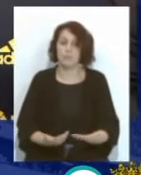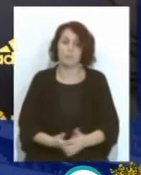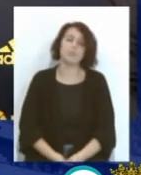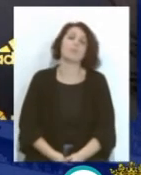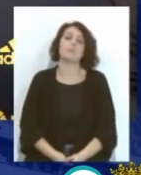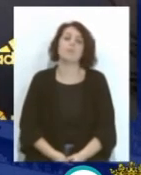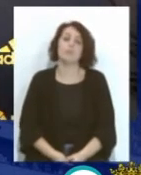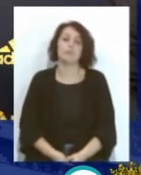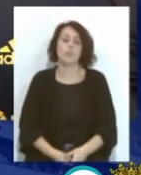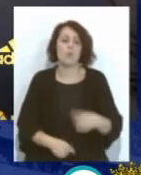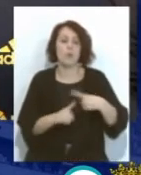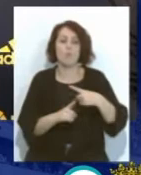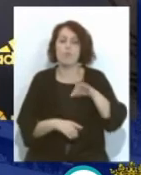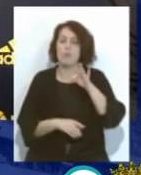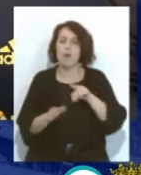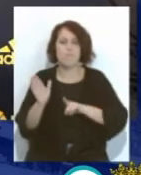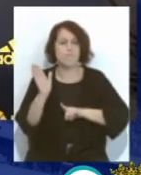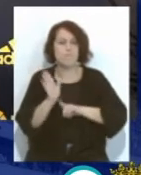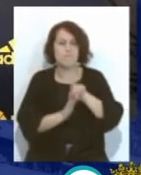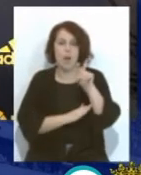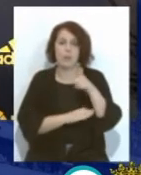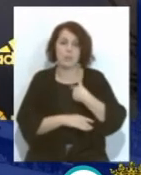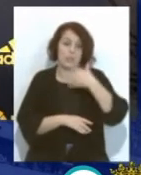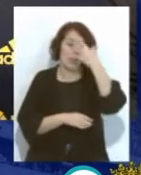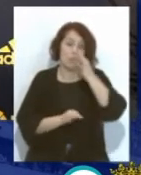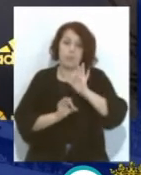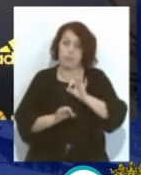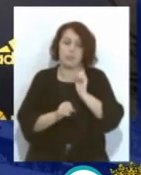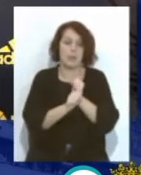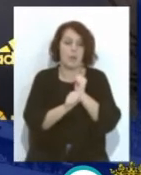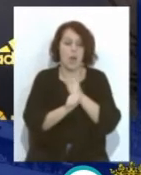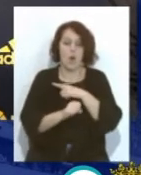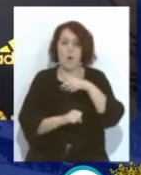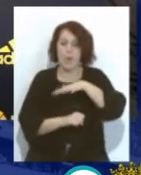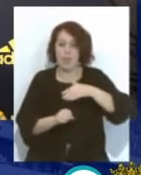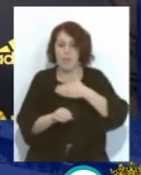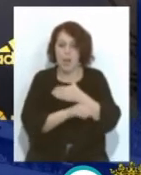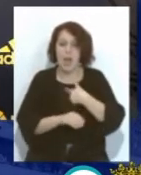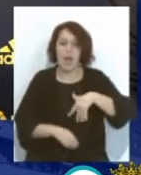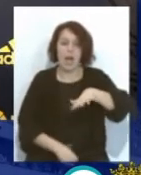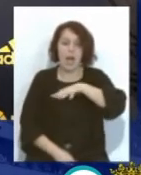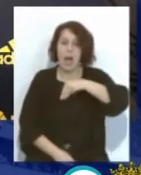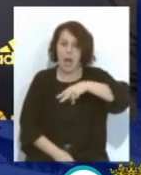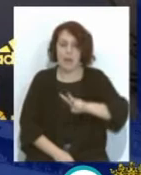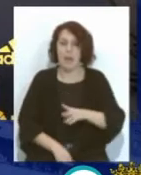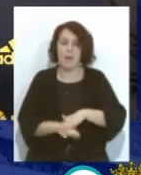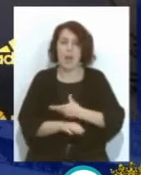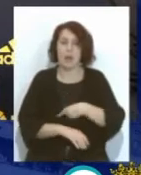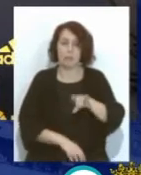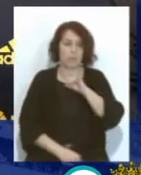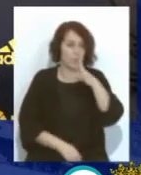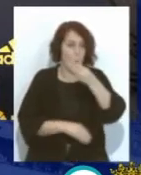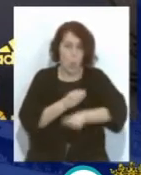Las mayores virtudes Que tengo Que creo que es Eso Yo creo que es El trabajo El ir al espacio El estar en el área Para hacer goles